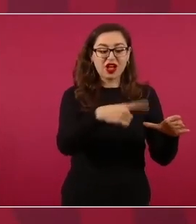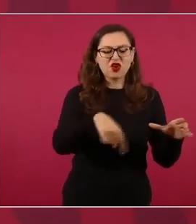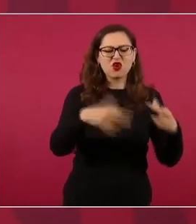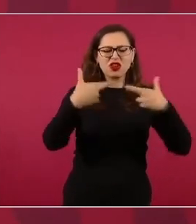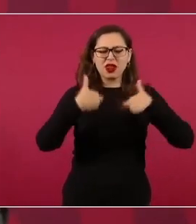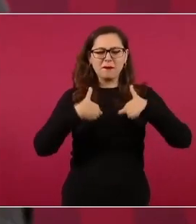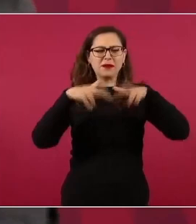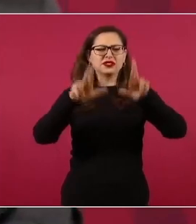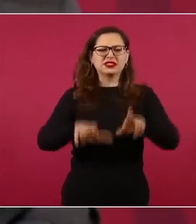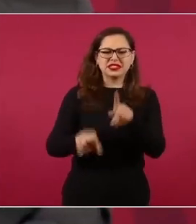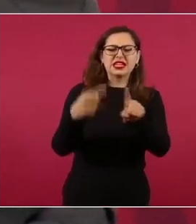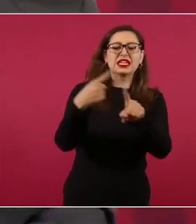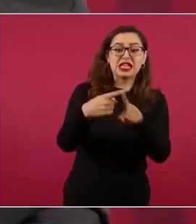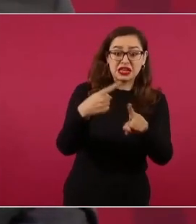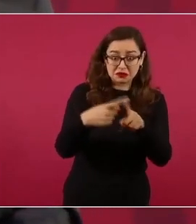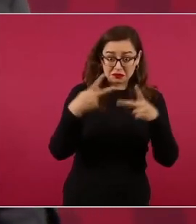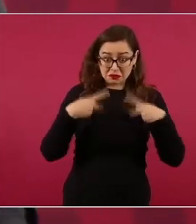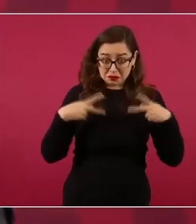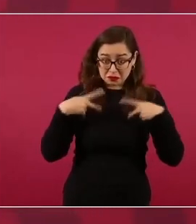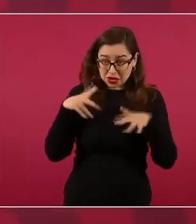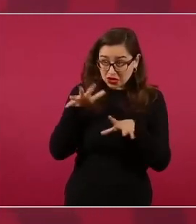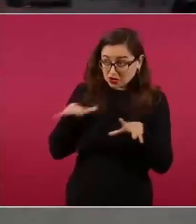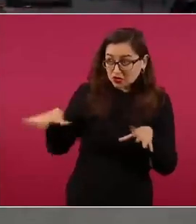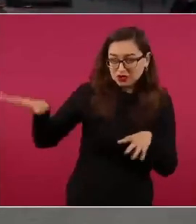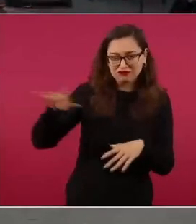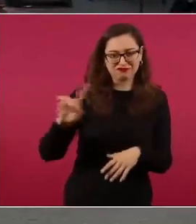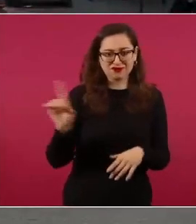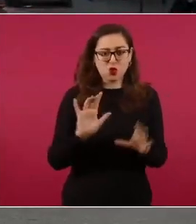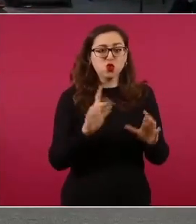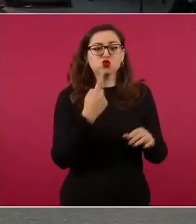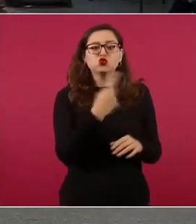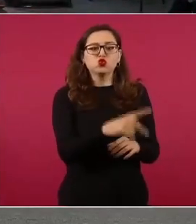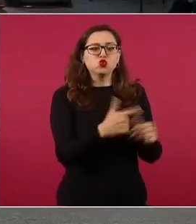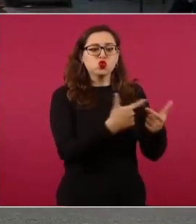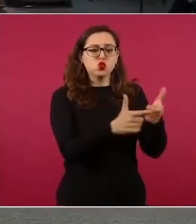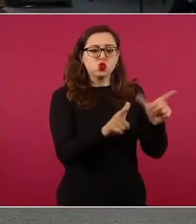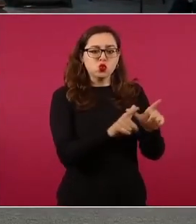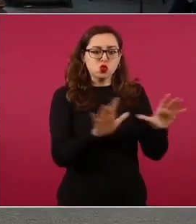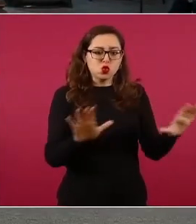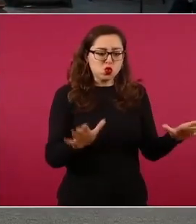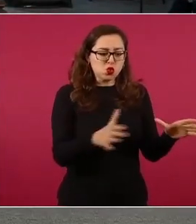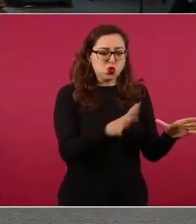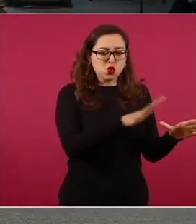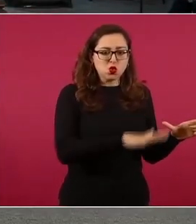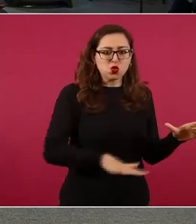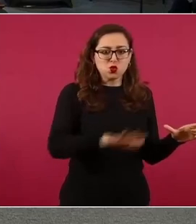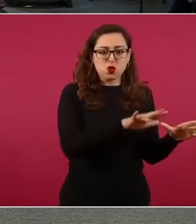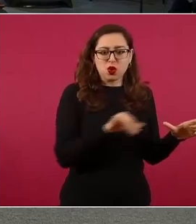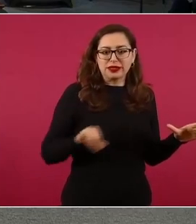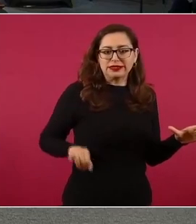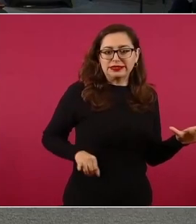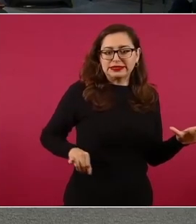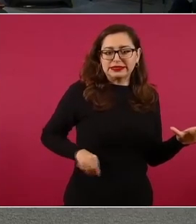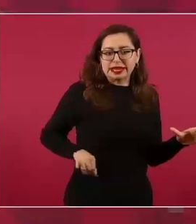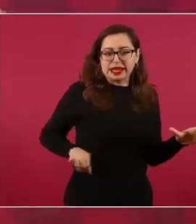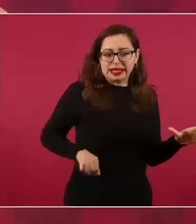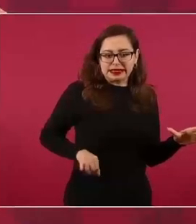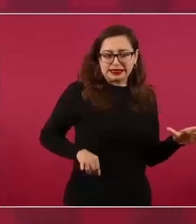representantes de intereses creados, pues entonces van